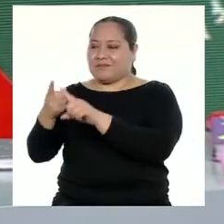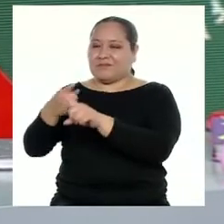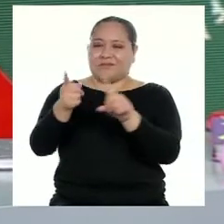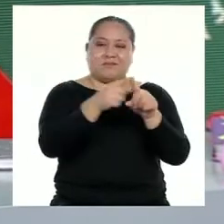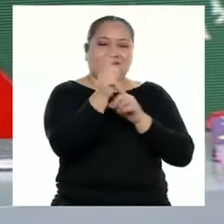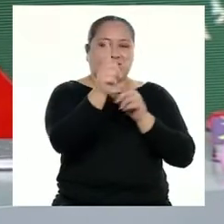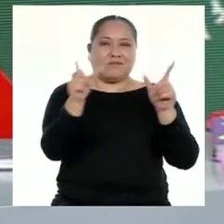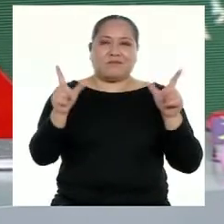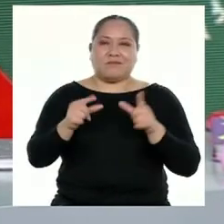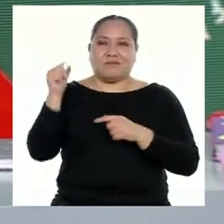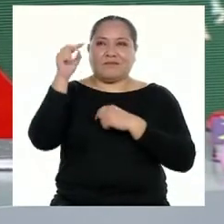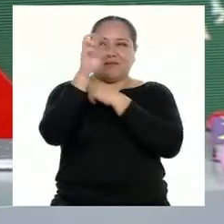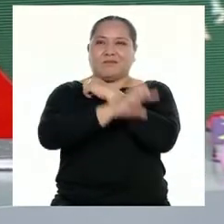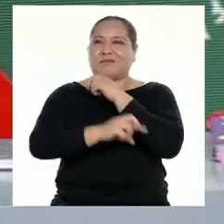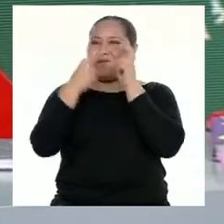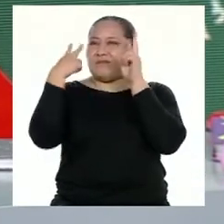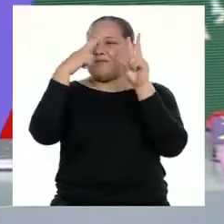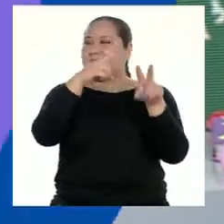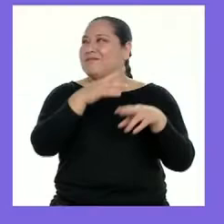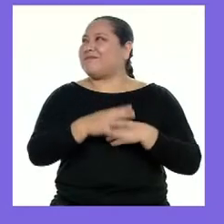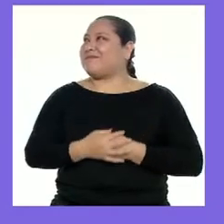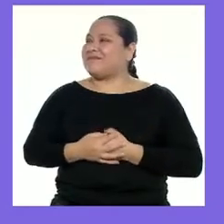partes del país. ¡Veámoslas!